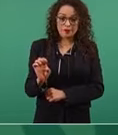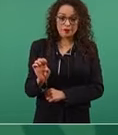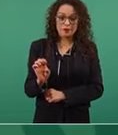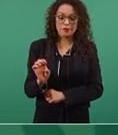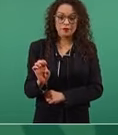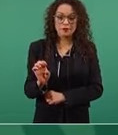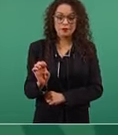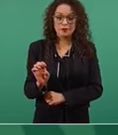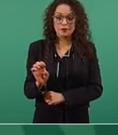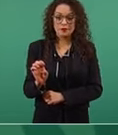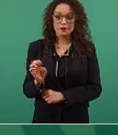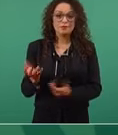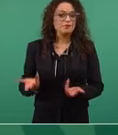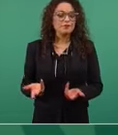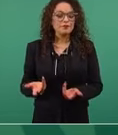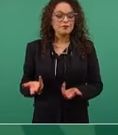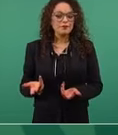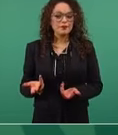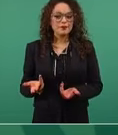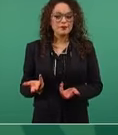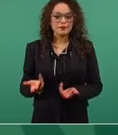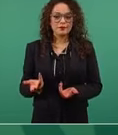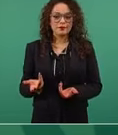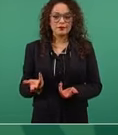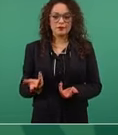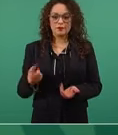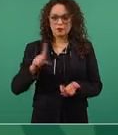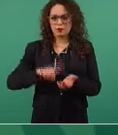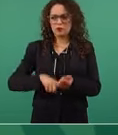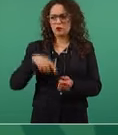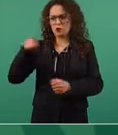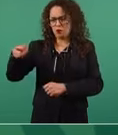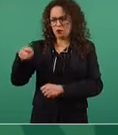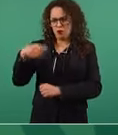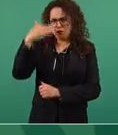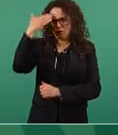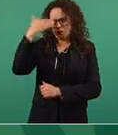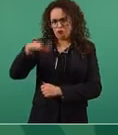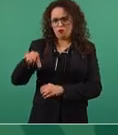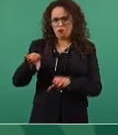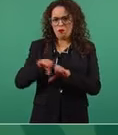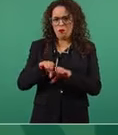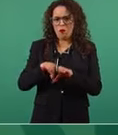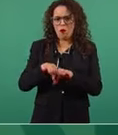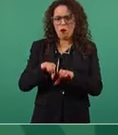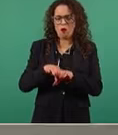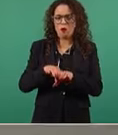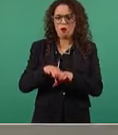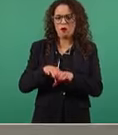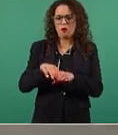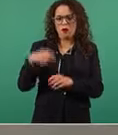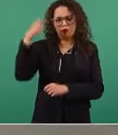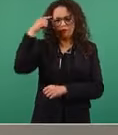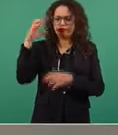pues es crítico también de nosotros,